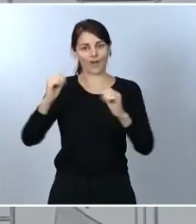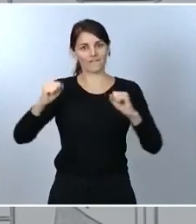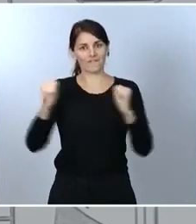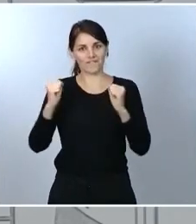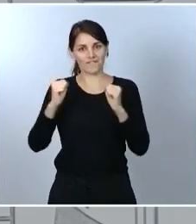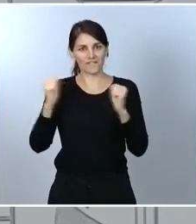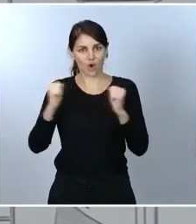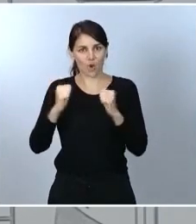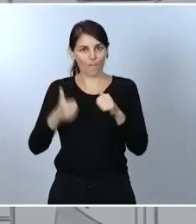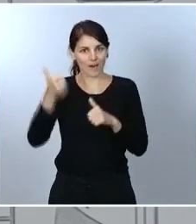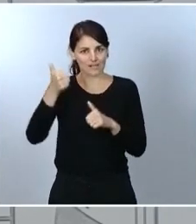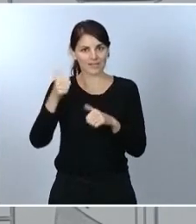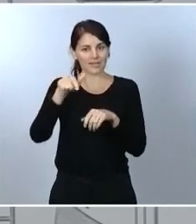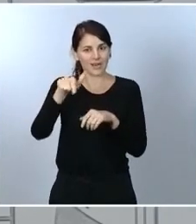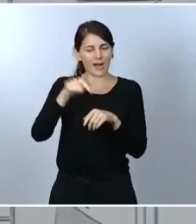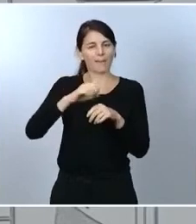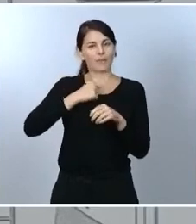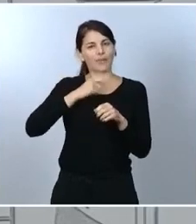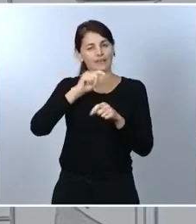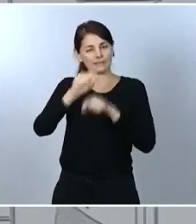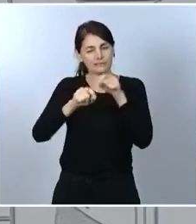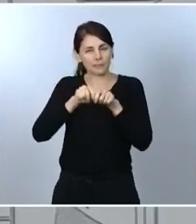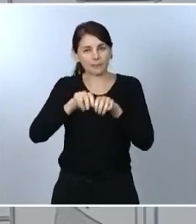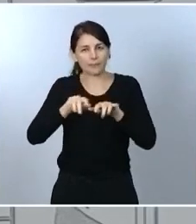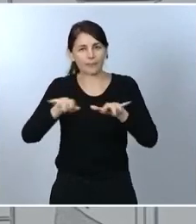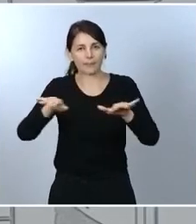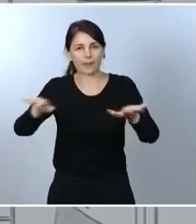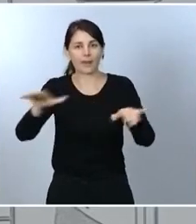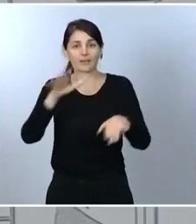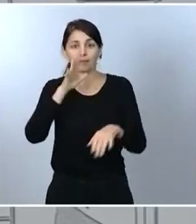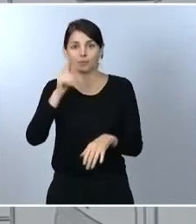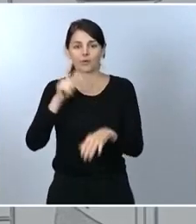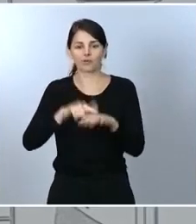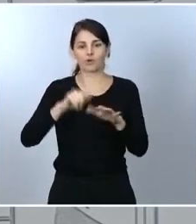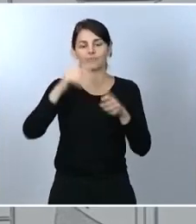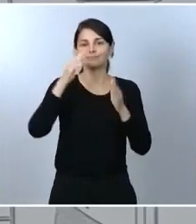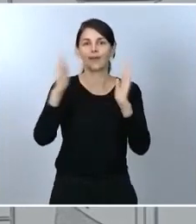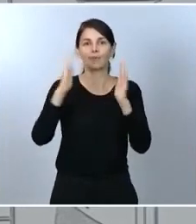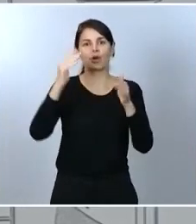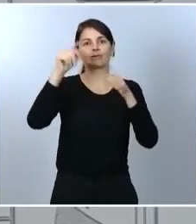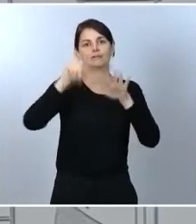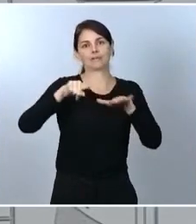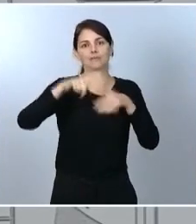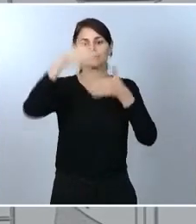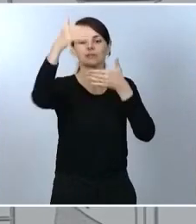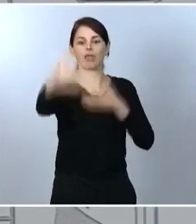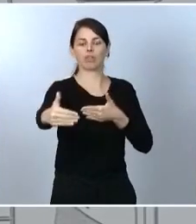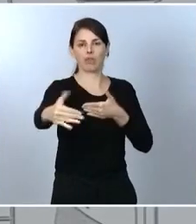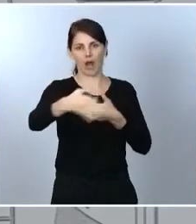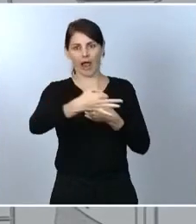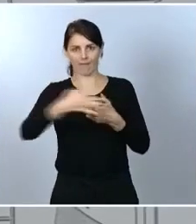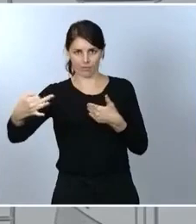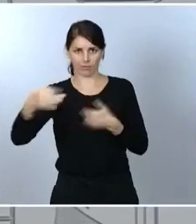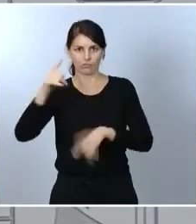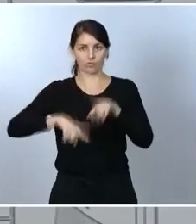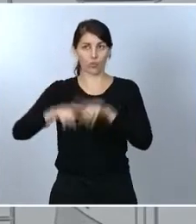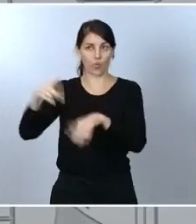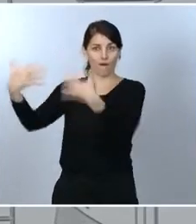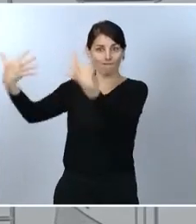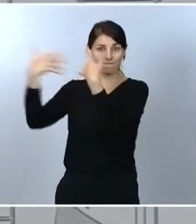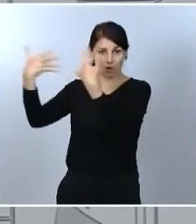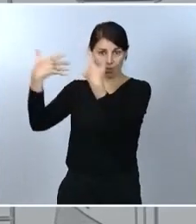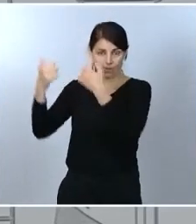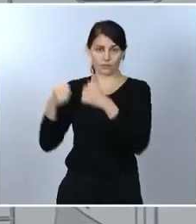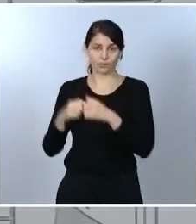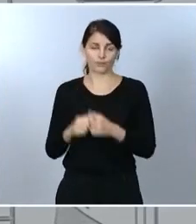para reducir el virus con unas condiciones distintas a las que vamos a tener en estos próximos